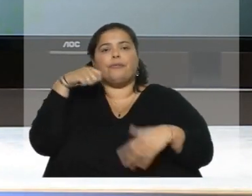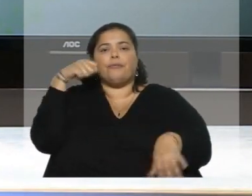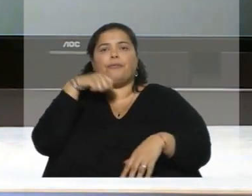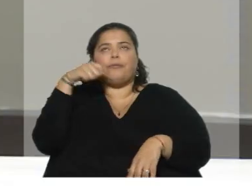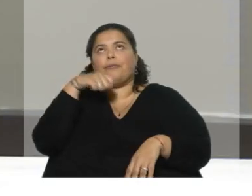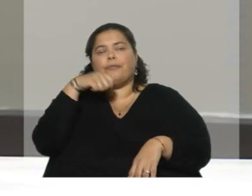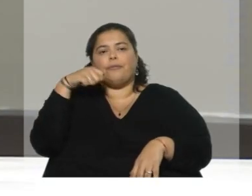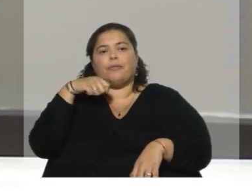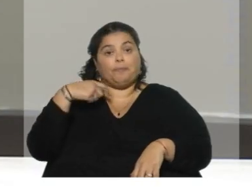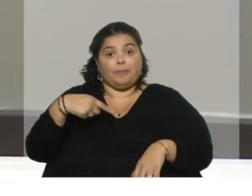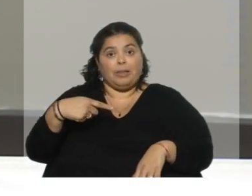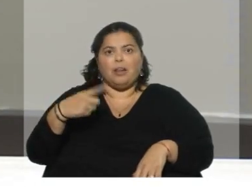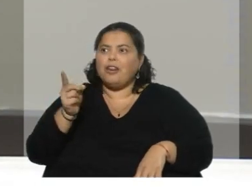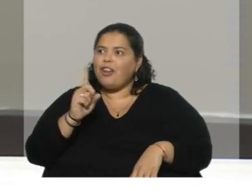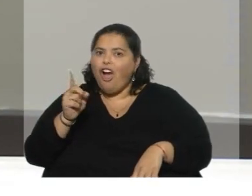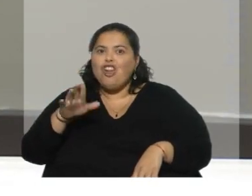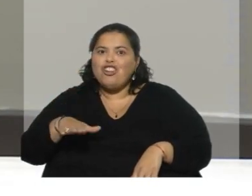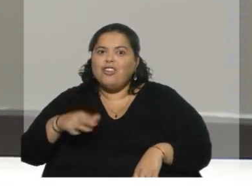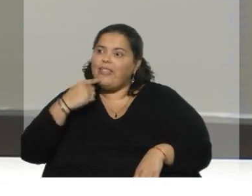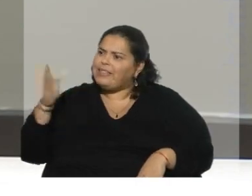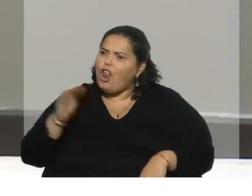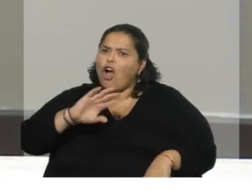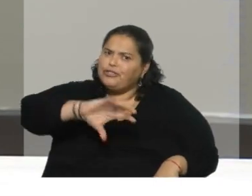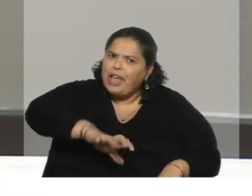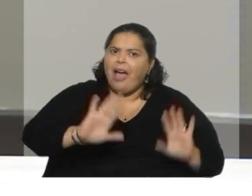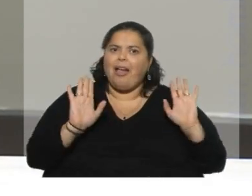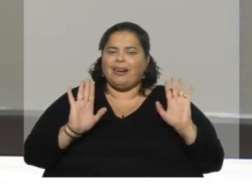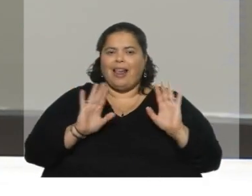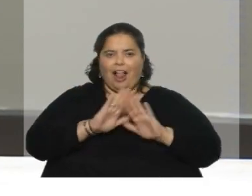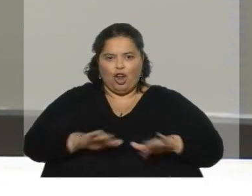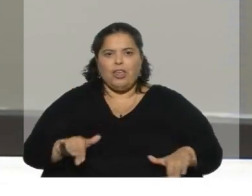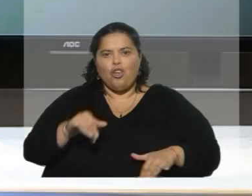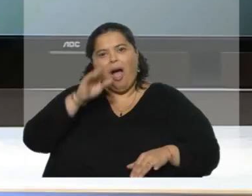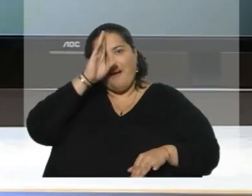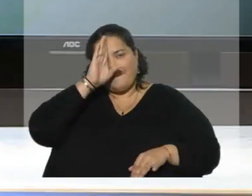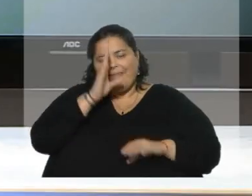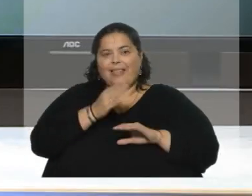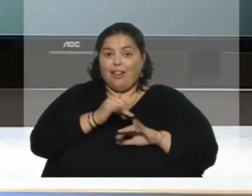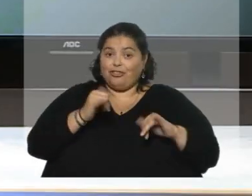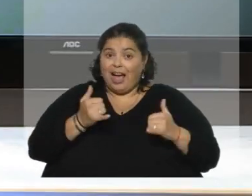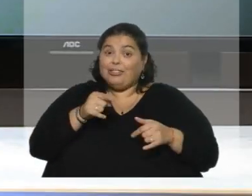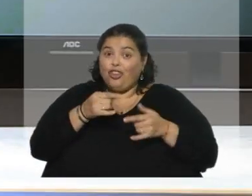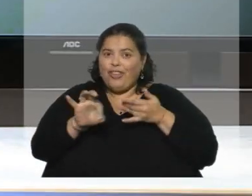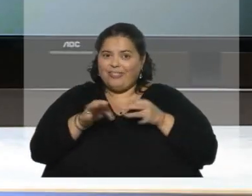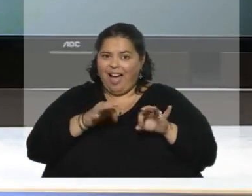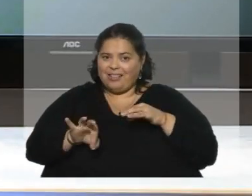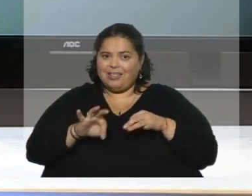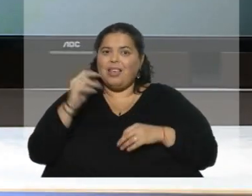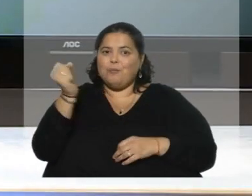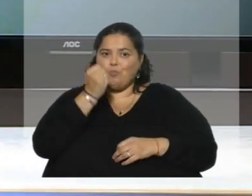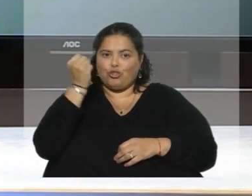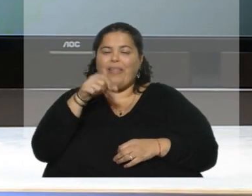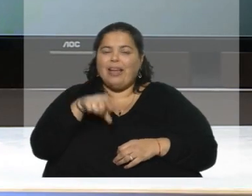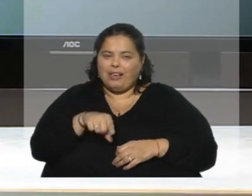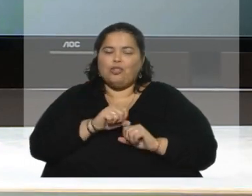corriendo. Y te dicen, no, cerrala. Sí, están como más atentos a eso. Los pequeños, grandes detalles que sumados van a ser